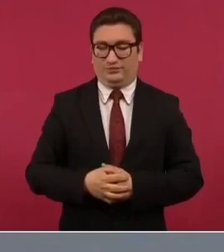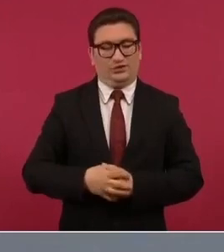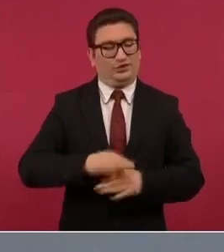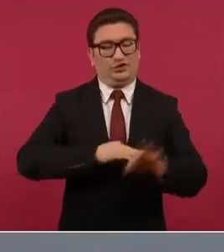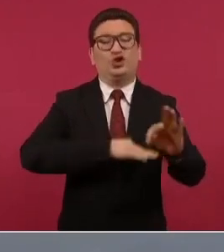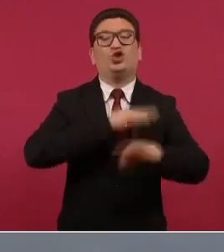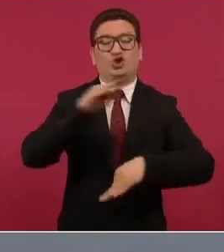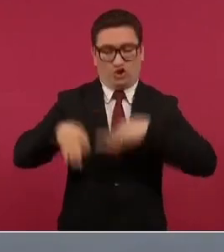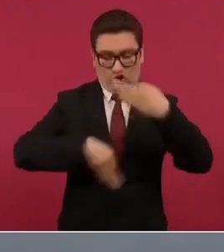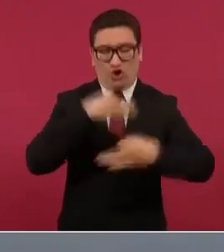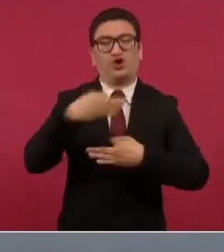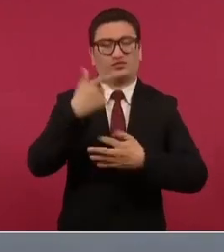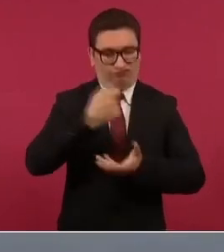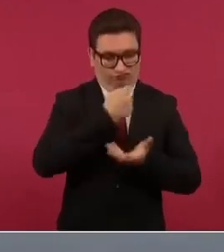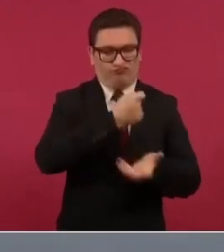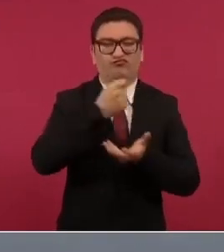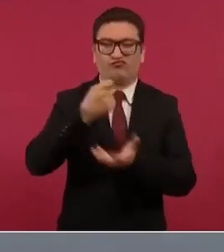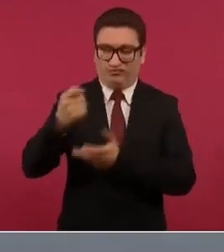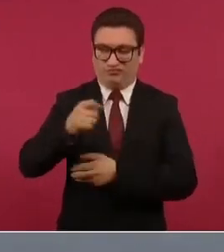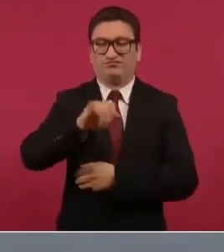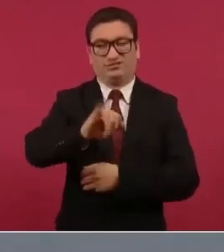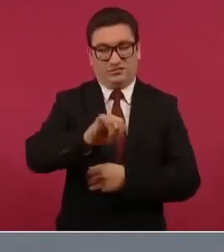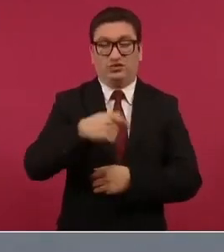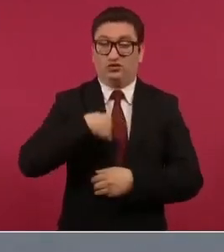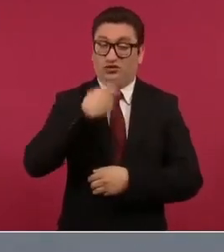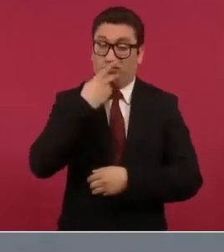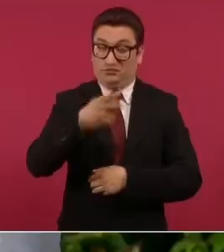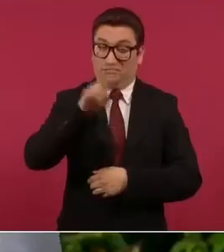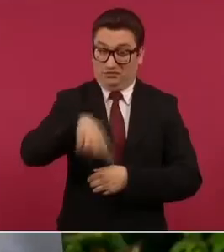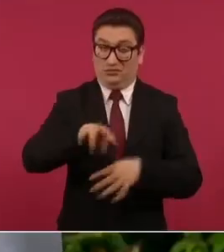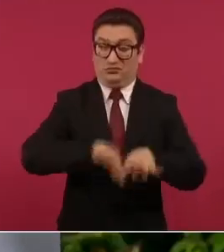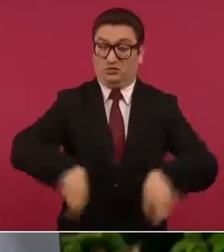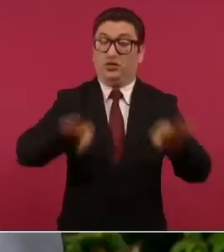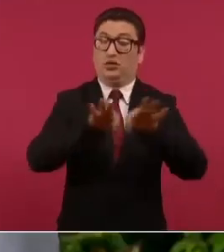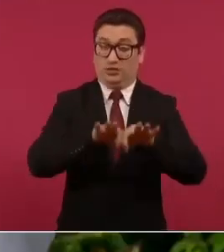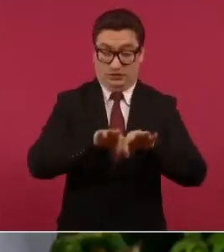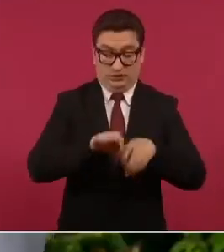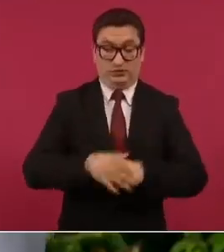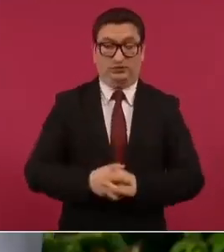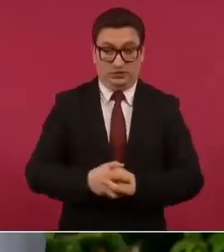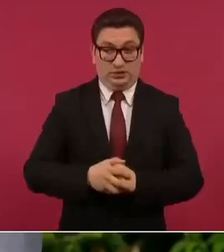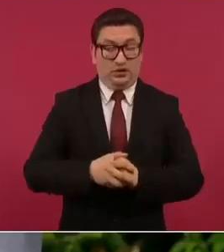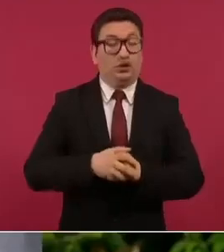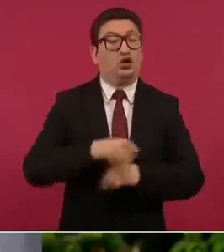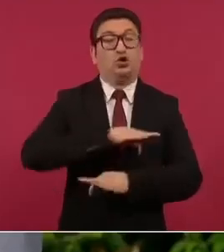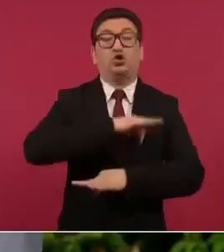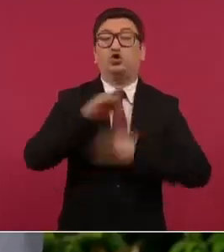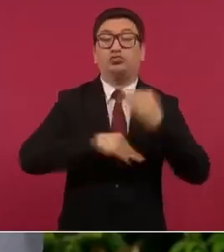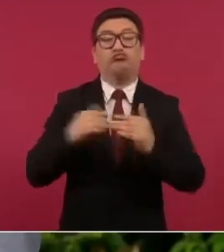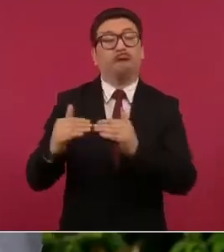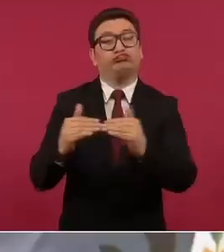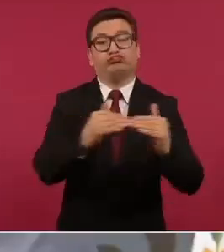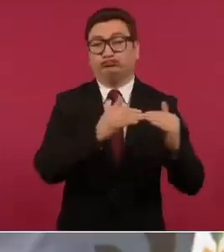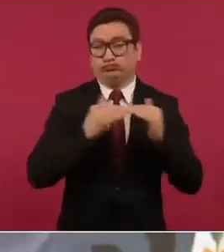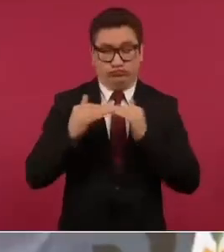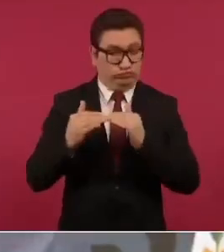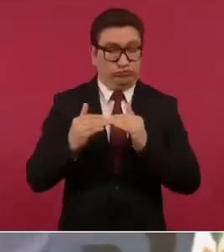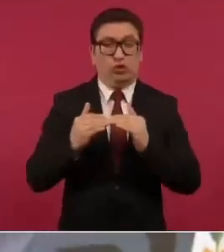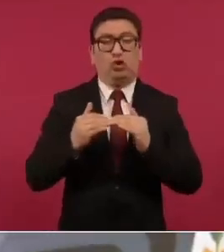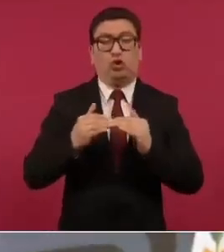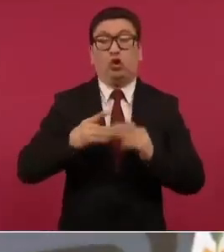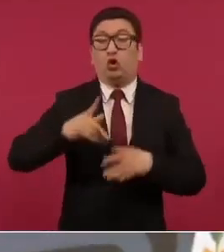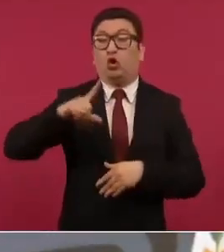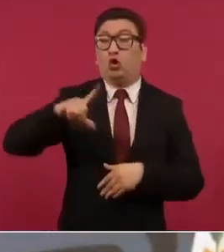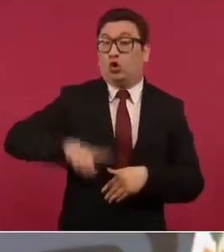todos y también quiero subrayar no hay ninguna distinción pertenezcan los